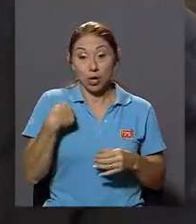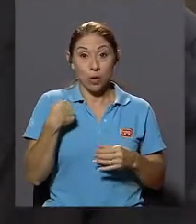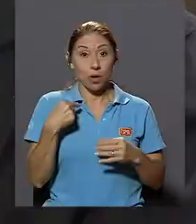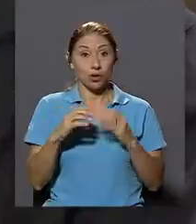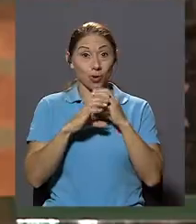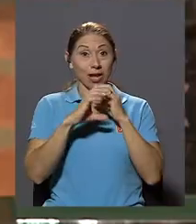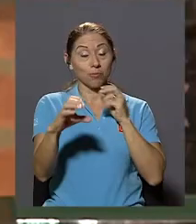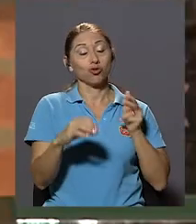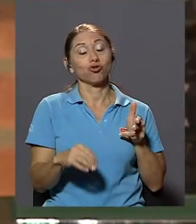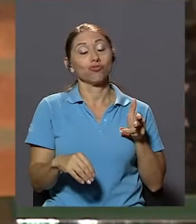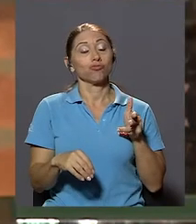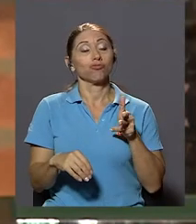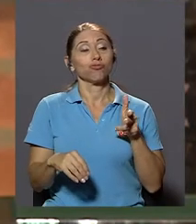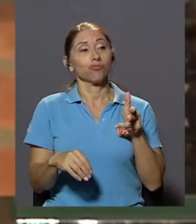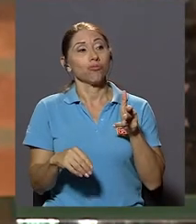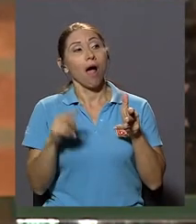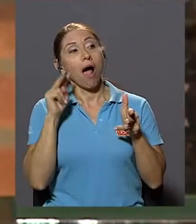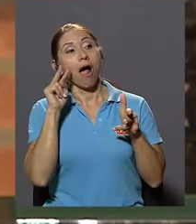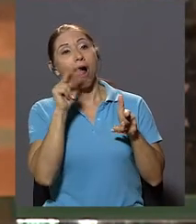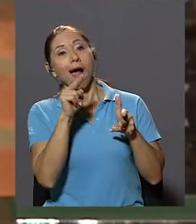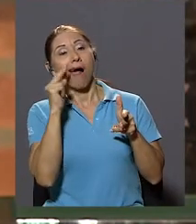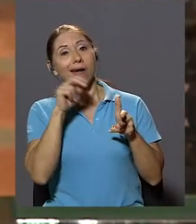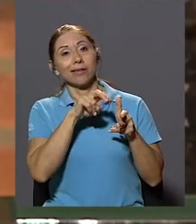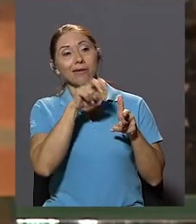Paso Enfrente Y